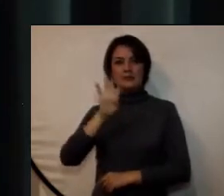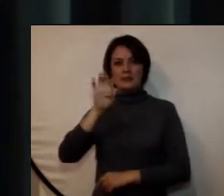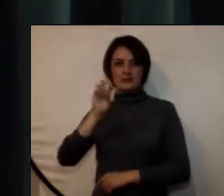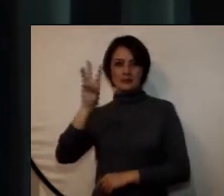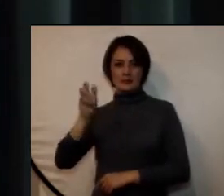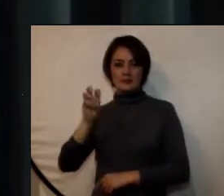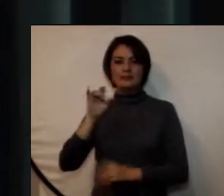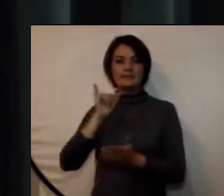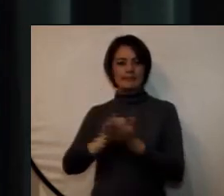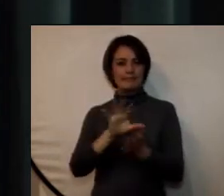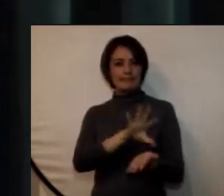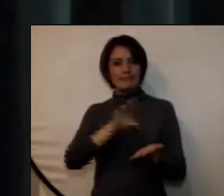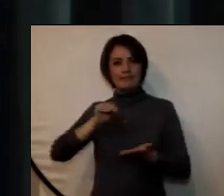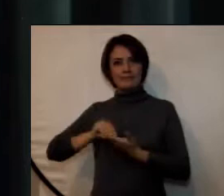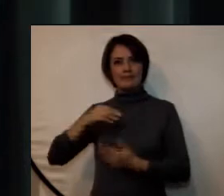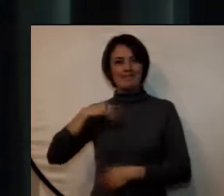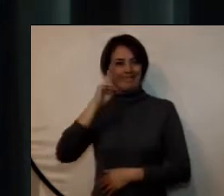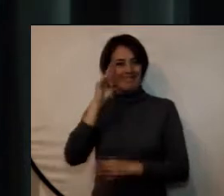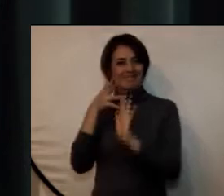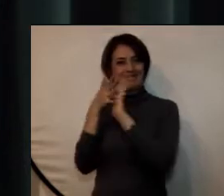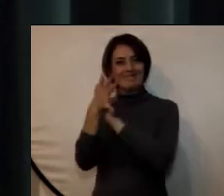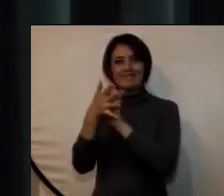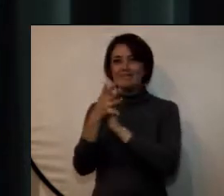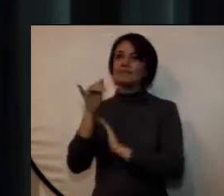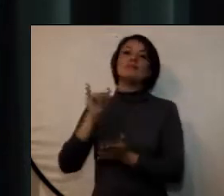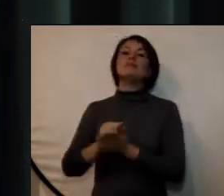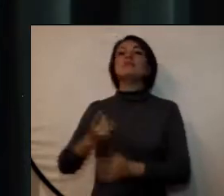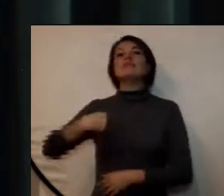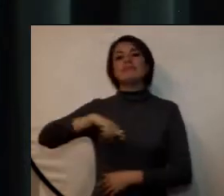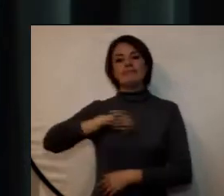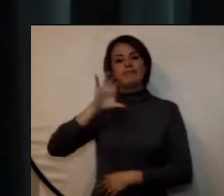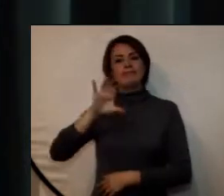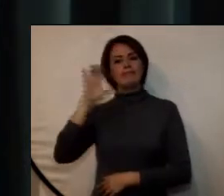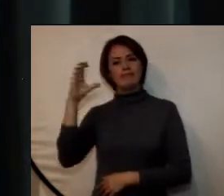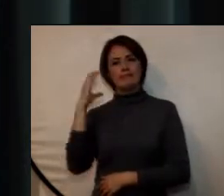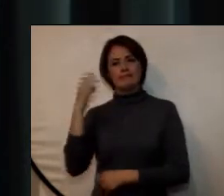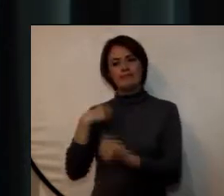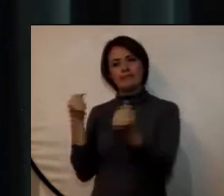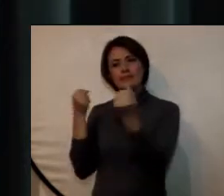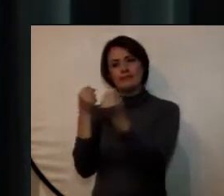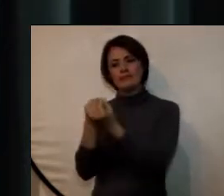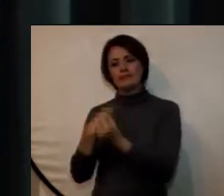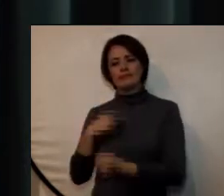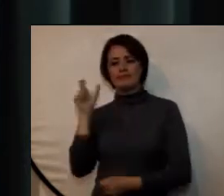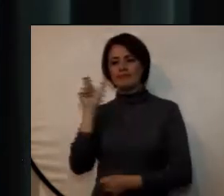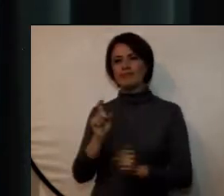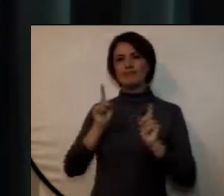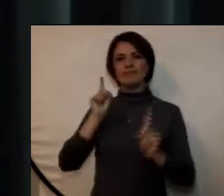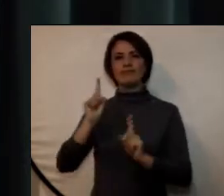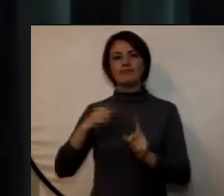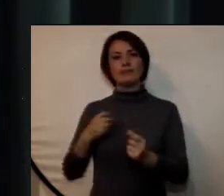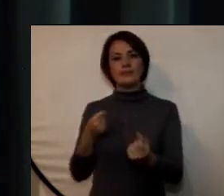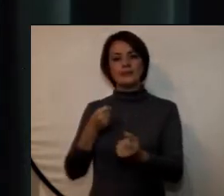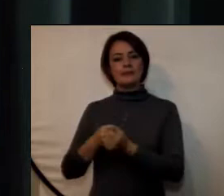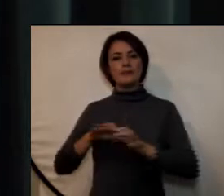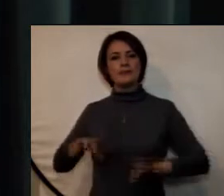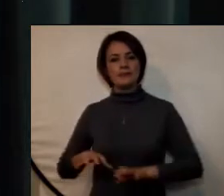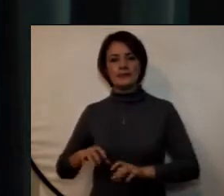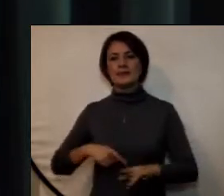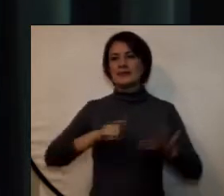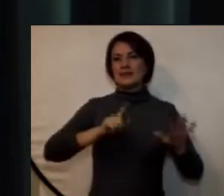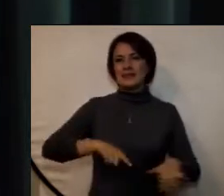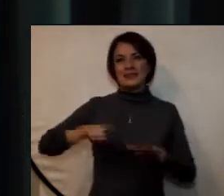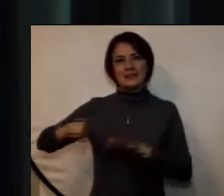razón por la cual el país necesita de nuestro apoyo protagónico que, semestre a semestre,